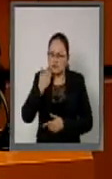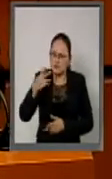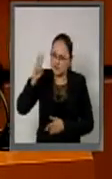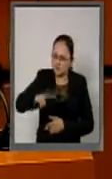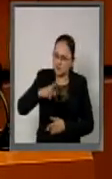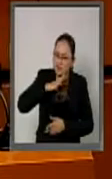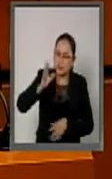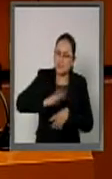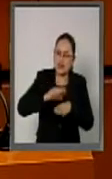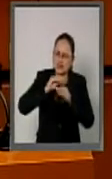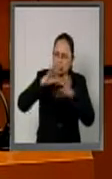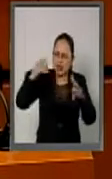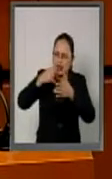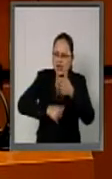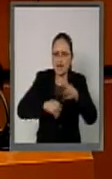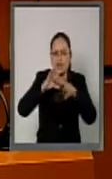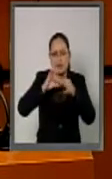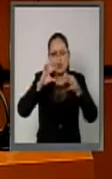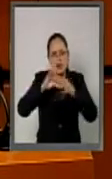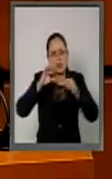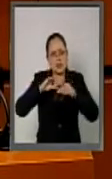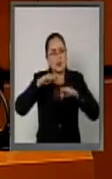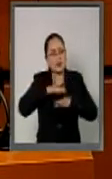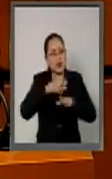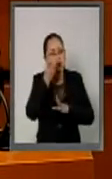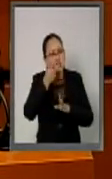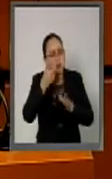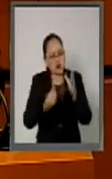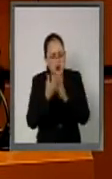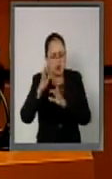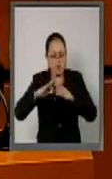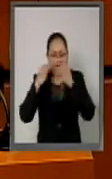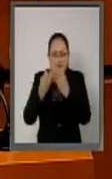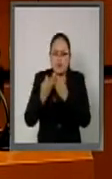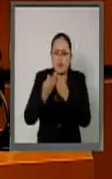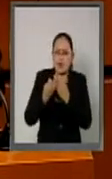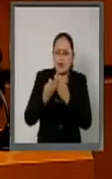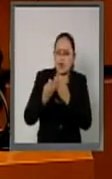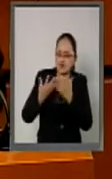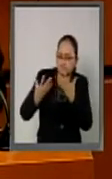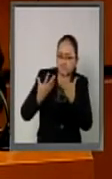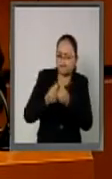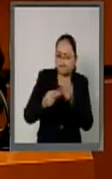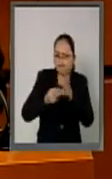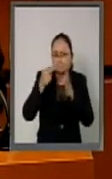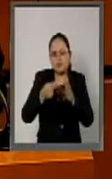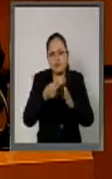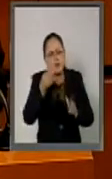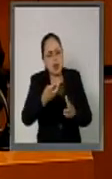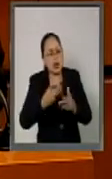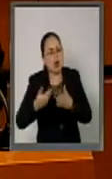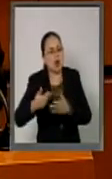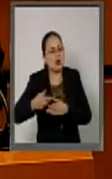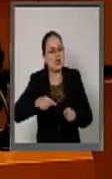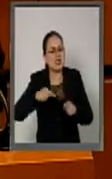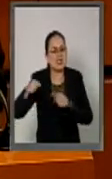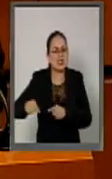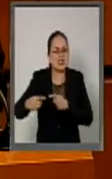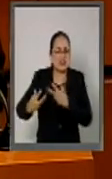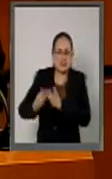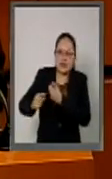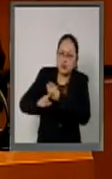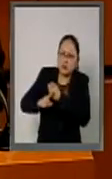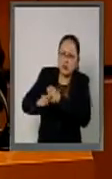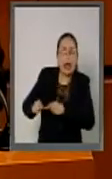mayor explicación de cómo será este mecanismo y cómo esta coyuntura coadyuvará